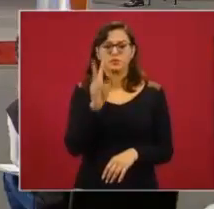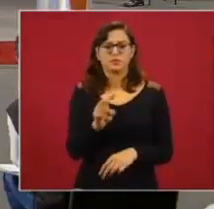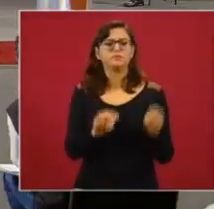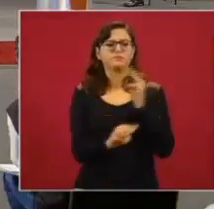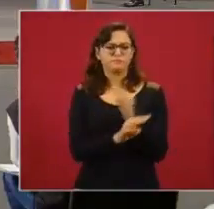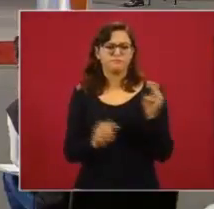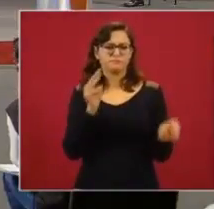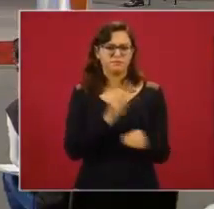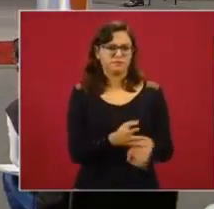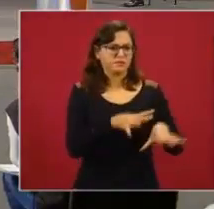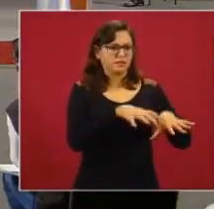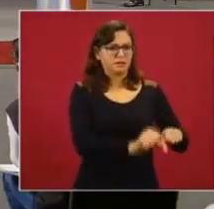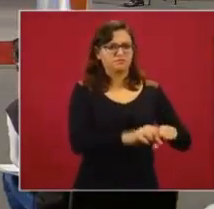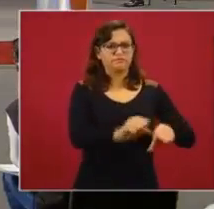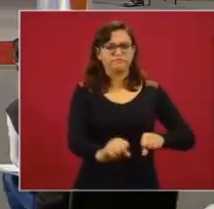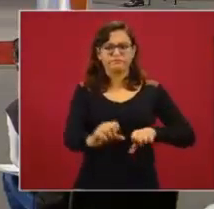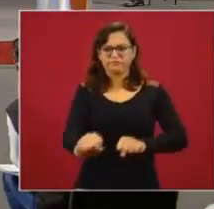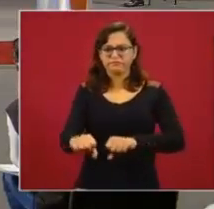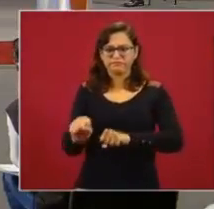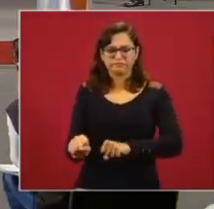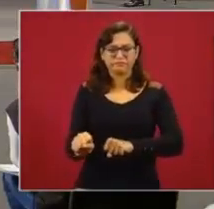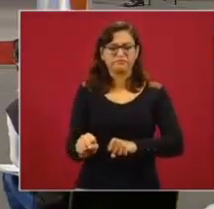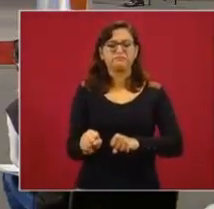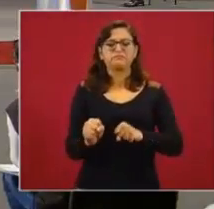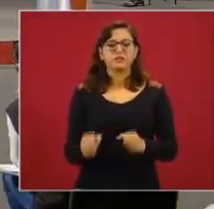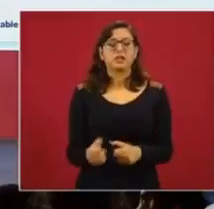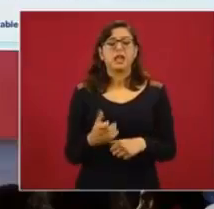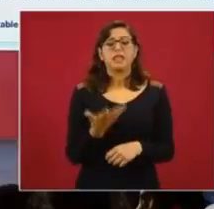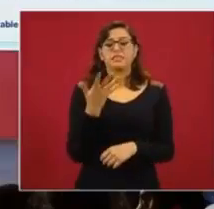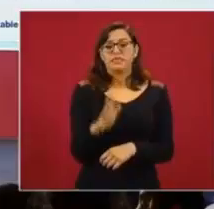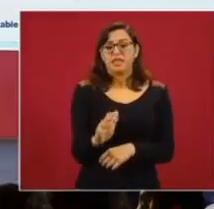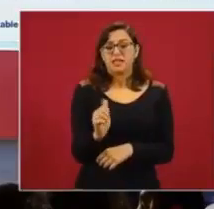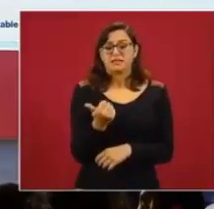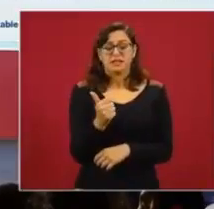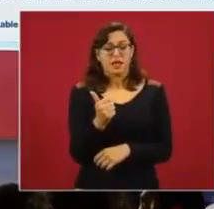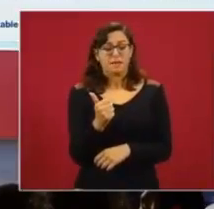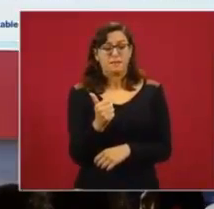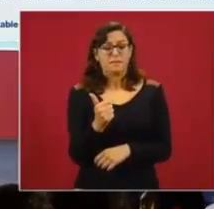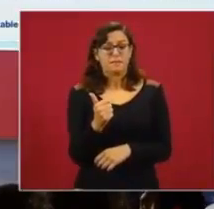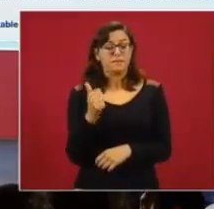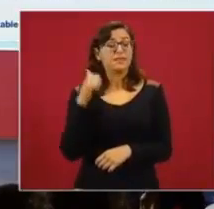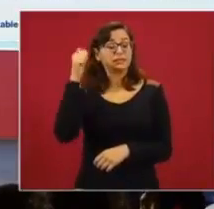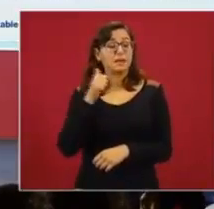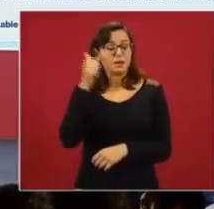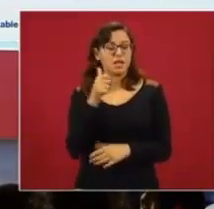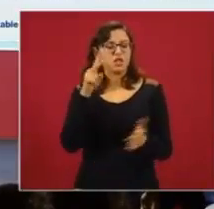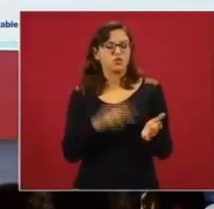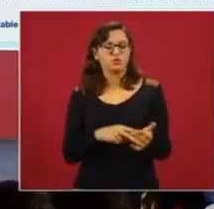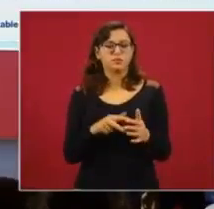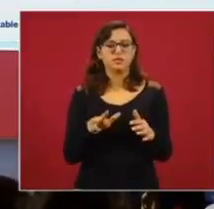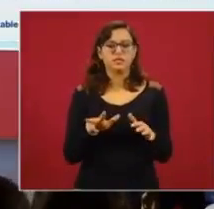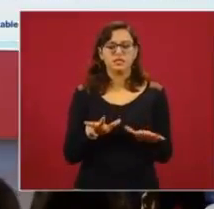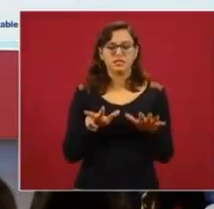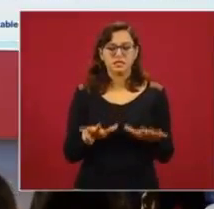relevantes de este fentanilo. En el 10 de abril del 2019, 40 mil pastillas y tres